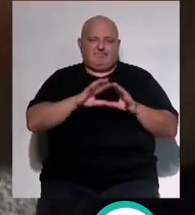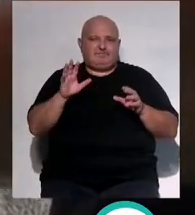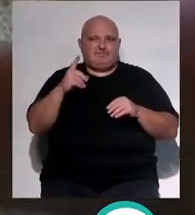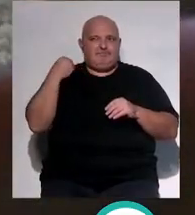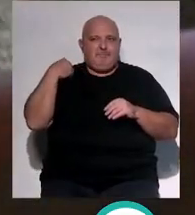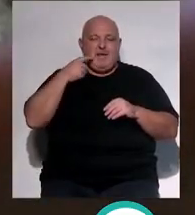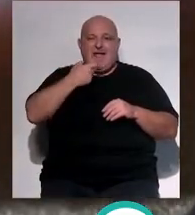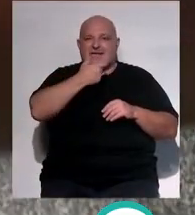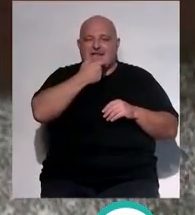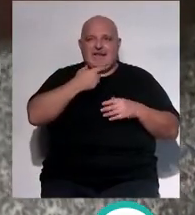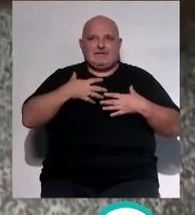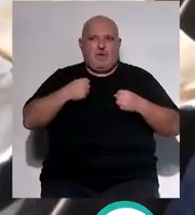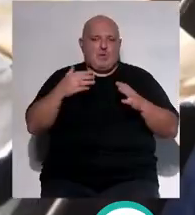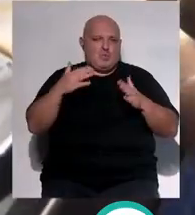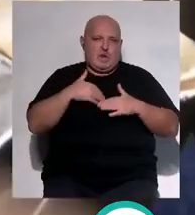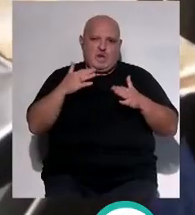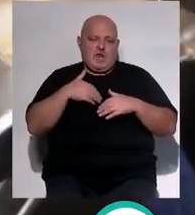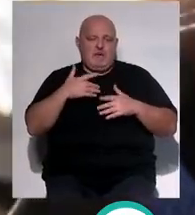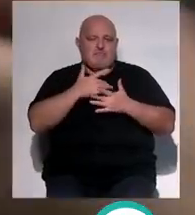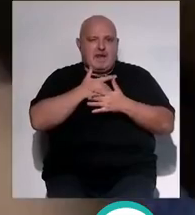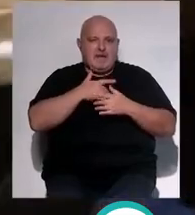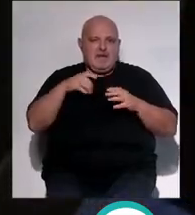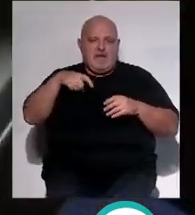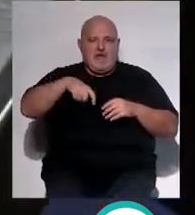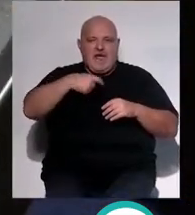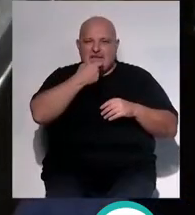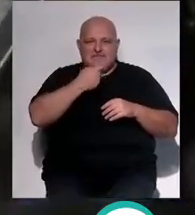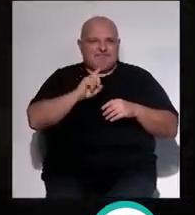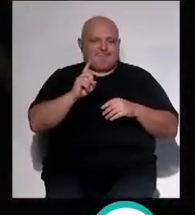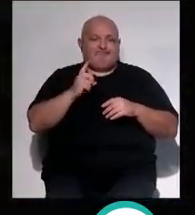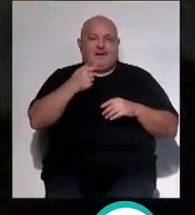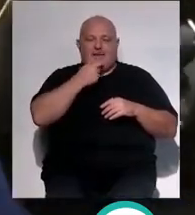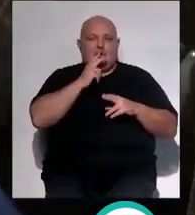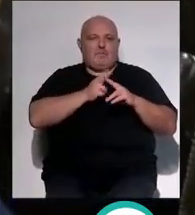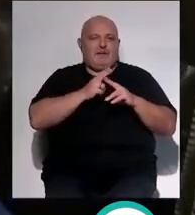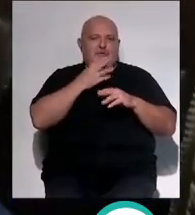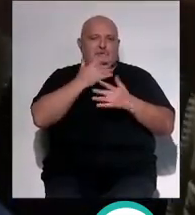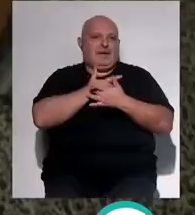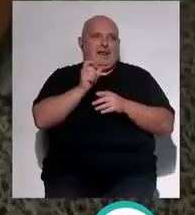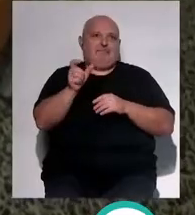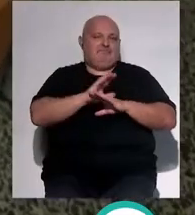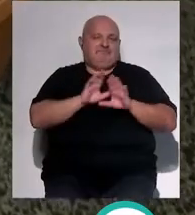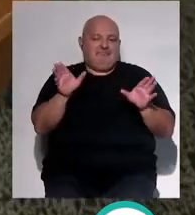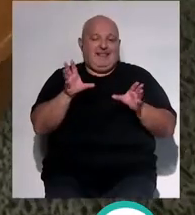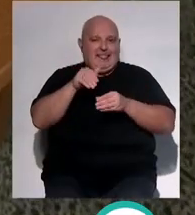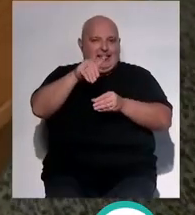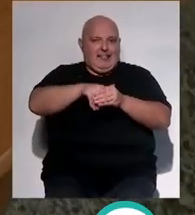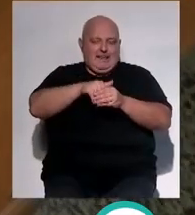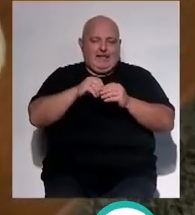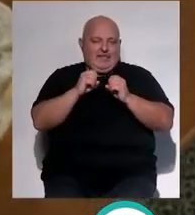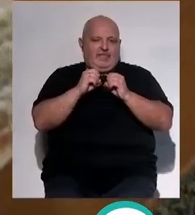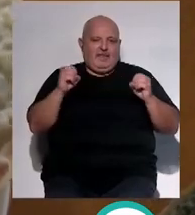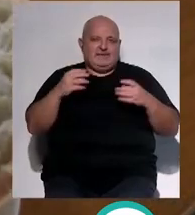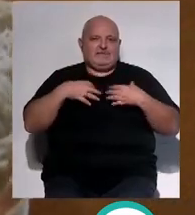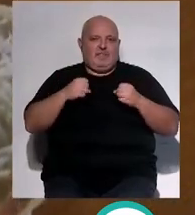preguntéis por galletas saludables porque en el mercado galletas maría tampoco la galleta maría lo único bonito que tiene es el nombre lo demás nada no hay